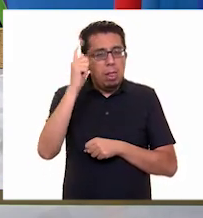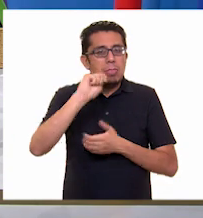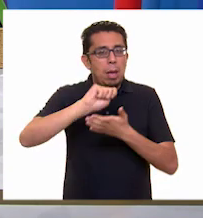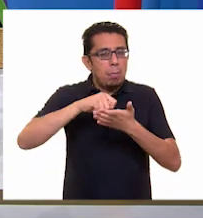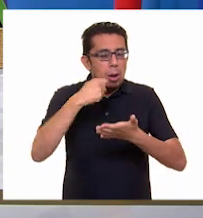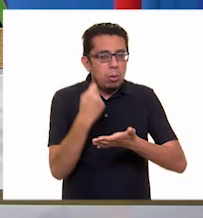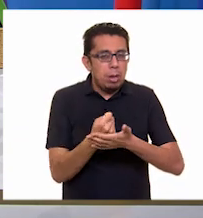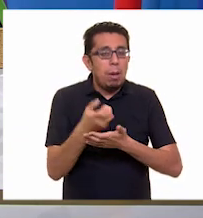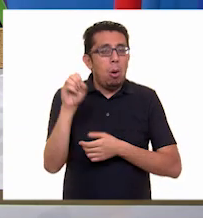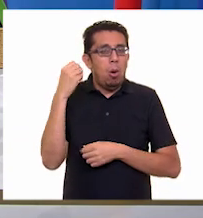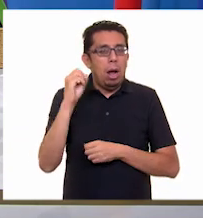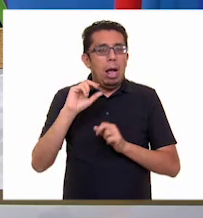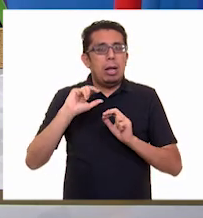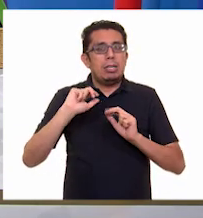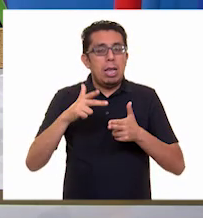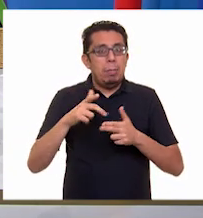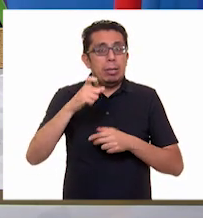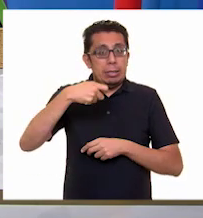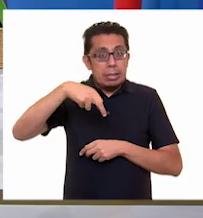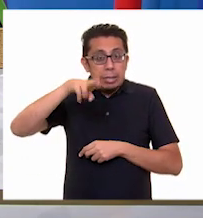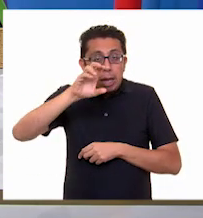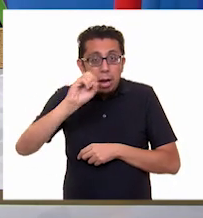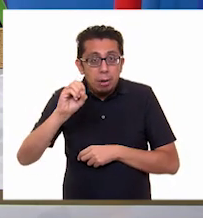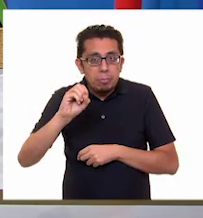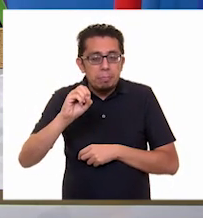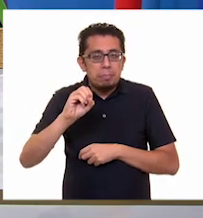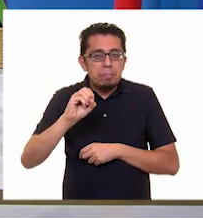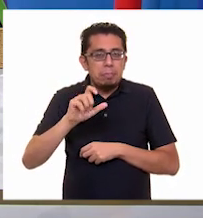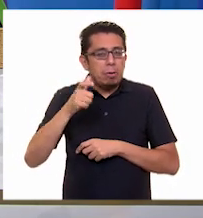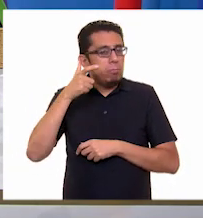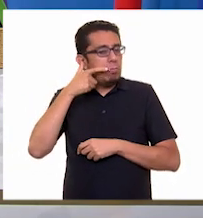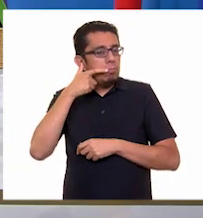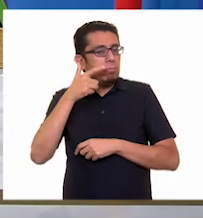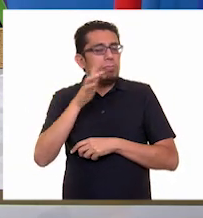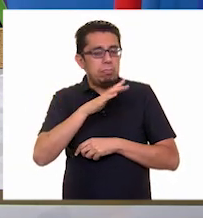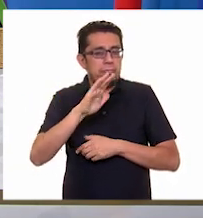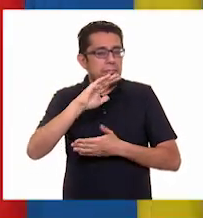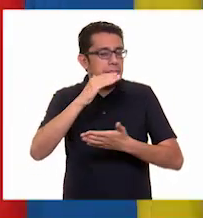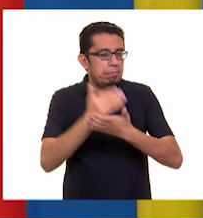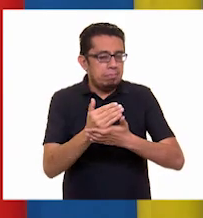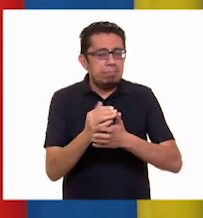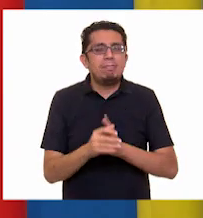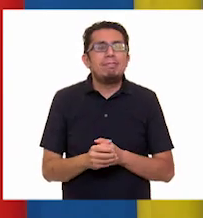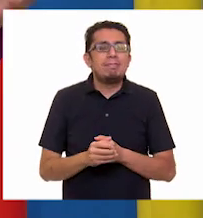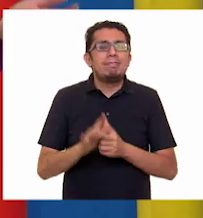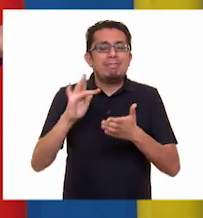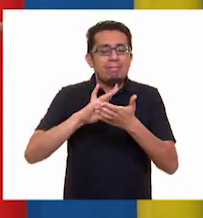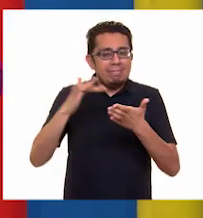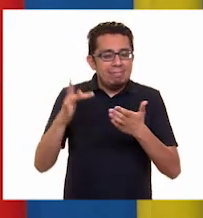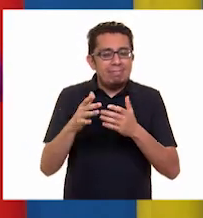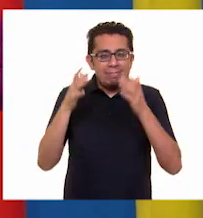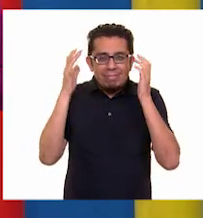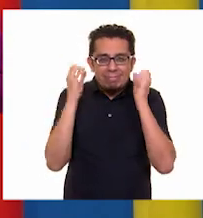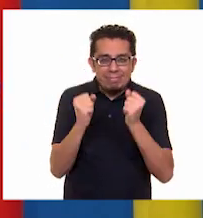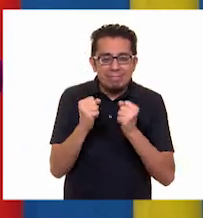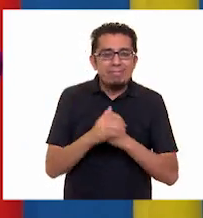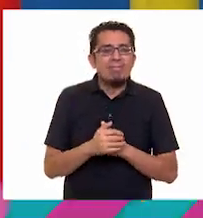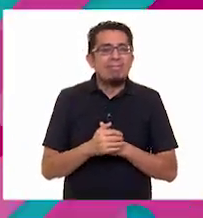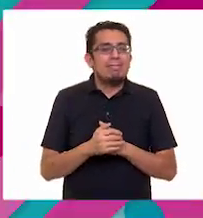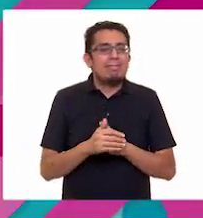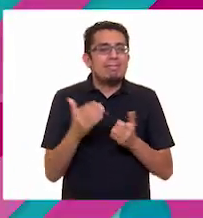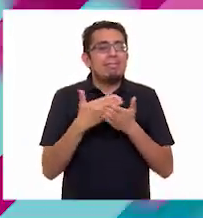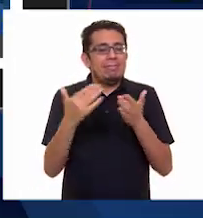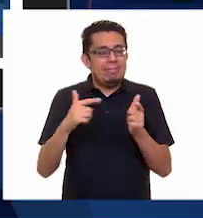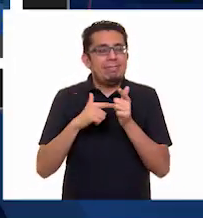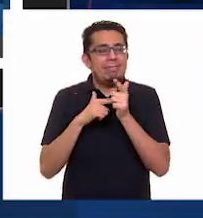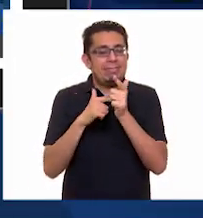Chiapas, Yucatán y Quintana Roo. ¡Cambio y fuera! Gracias, Ale. Ahora continuemos con el